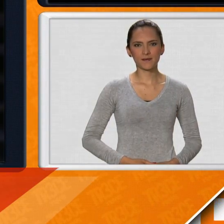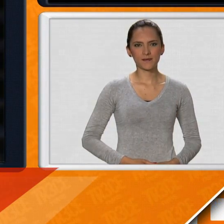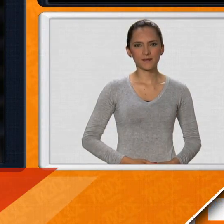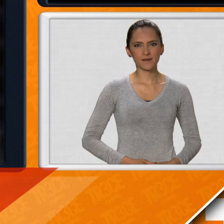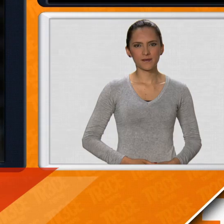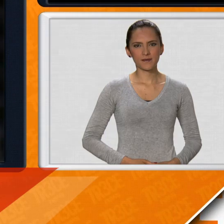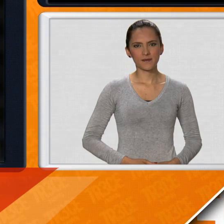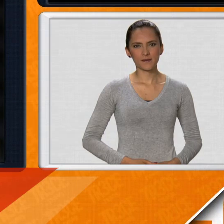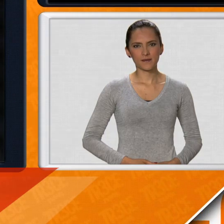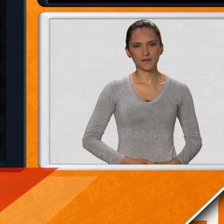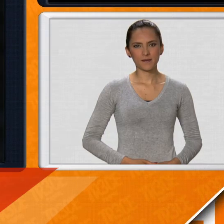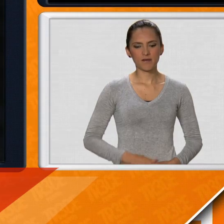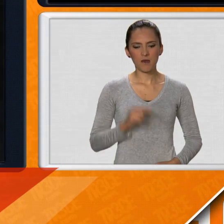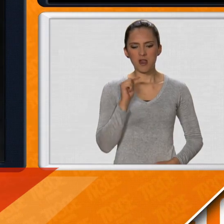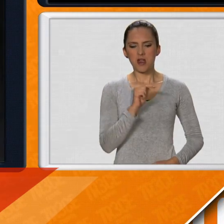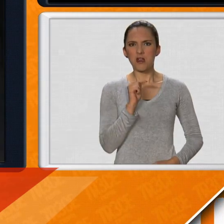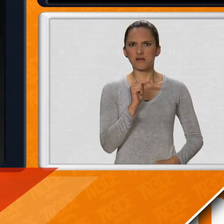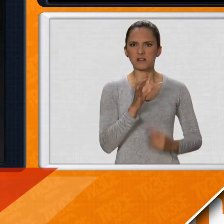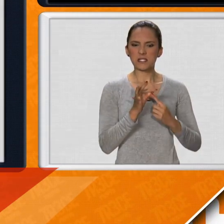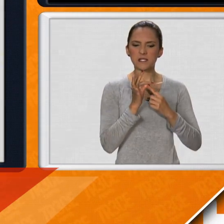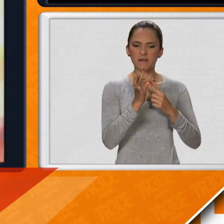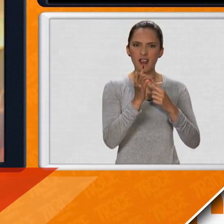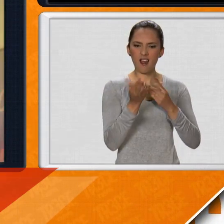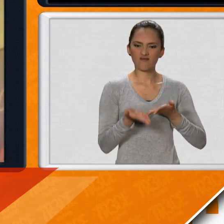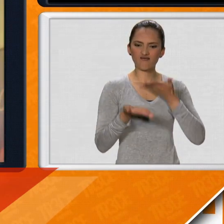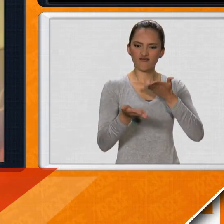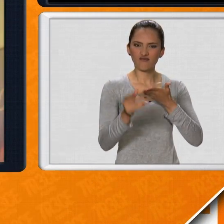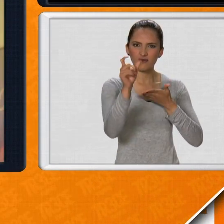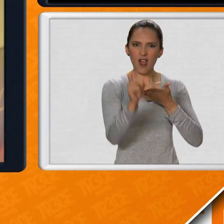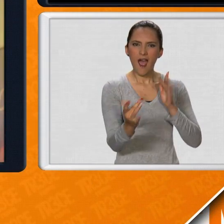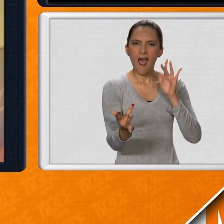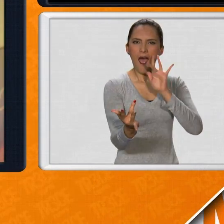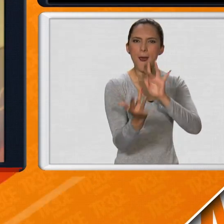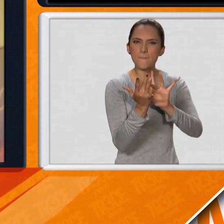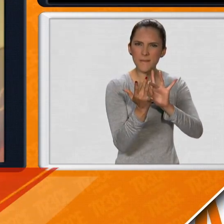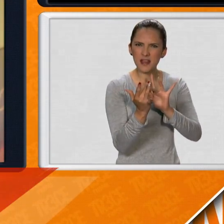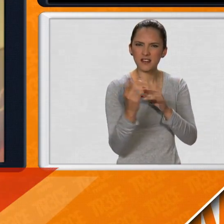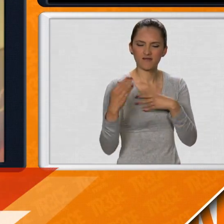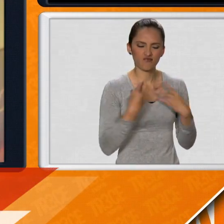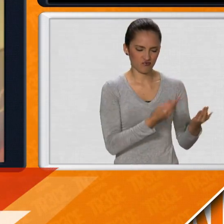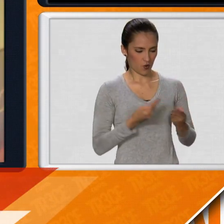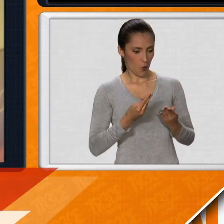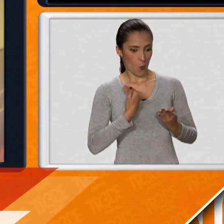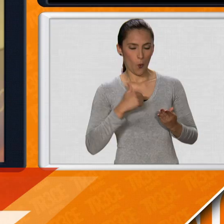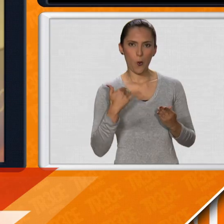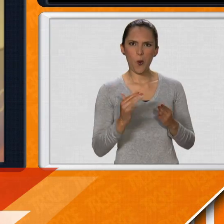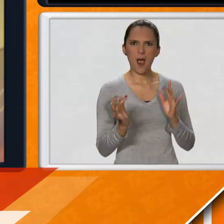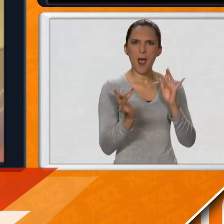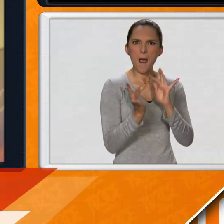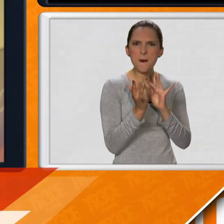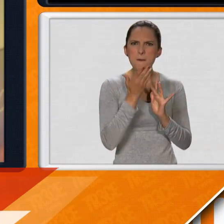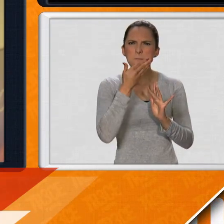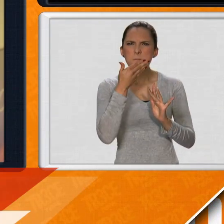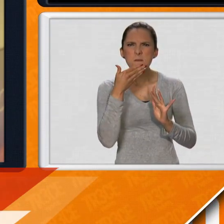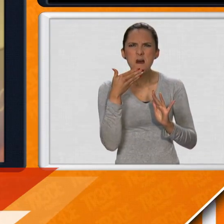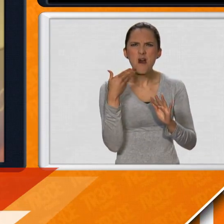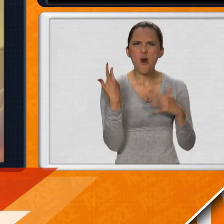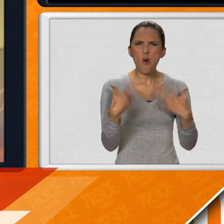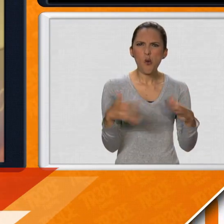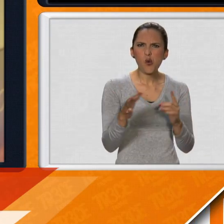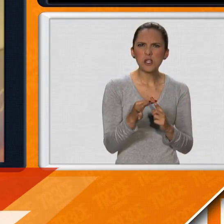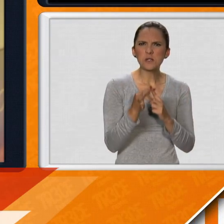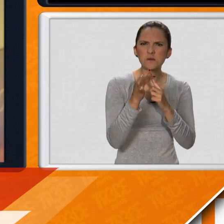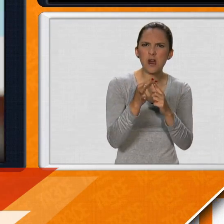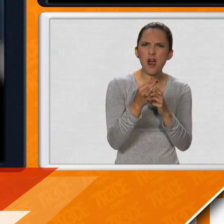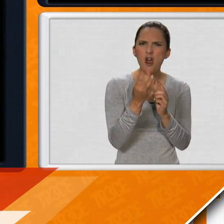Este realmente es un equipo pensado para ustedes, diseñado para ustedes, para que vivan la mejor experiencia en las nuevas generaciones y en